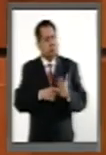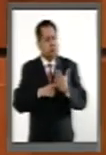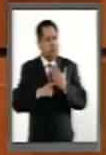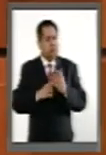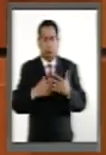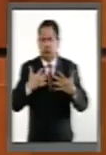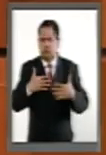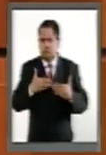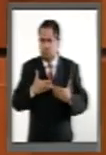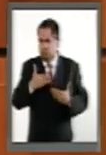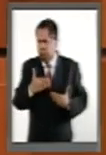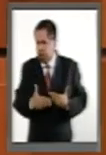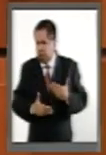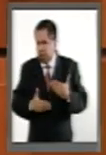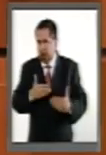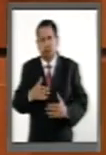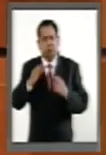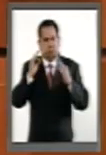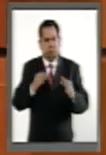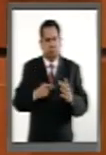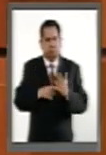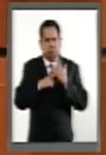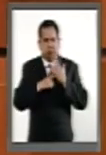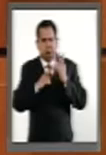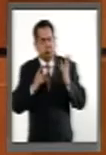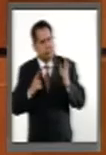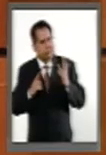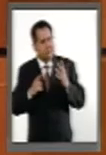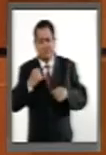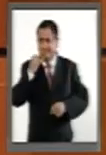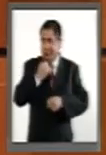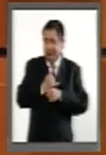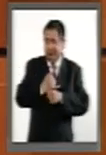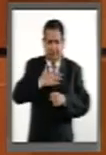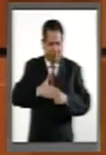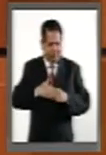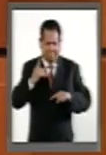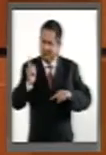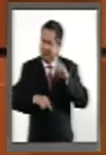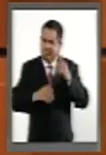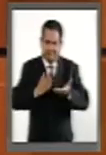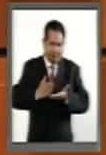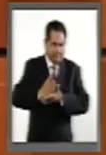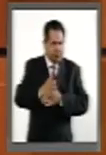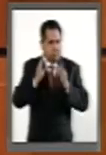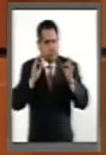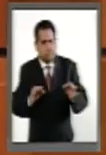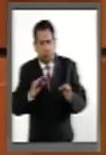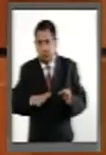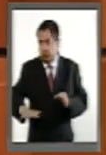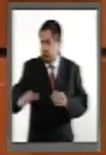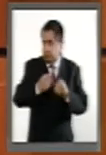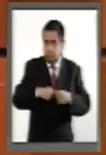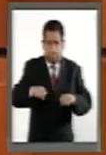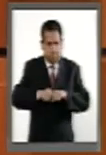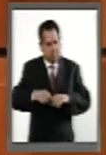avances y se fortalece cuando rompe las inequidades que prevalecen en nuestra sociedad.